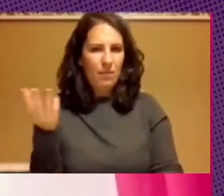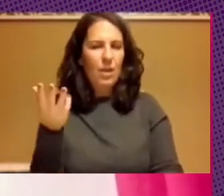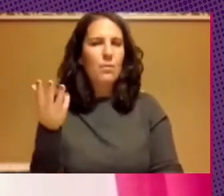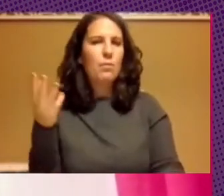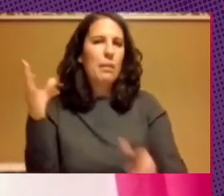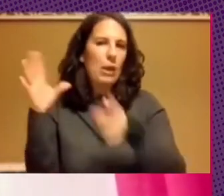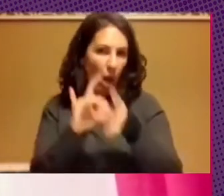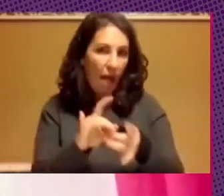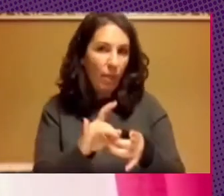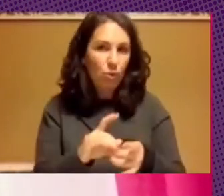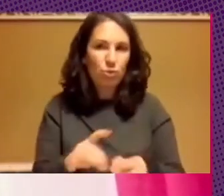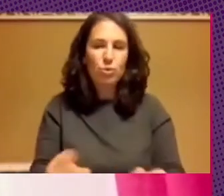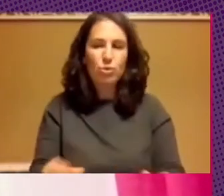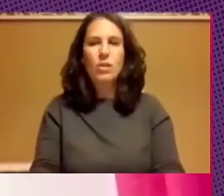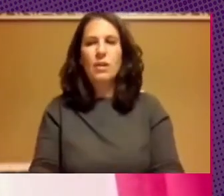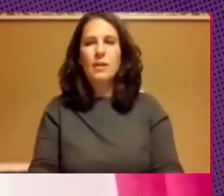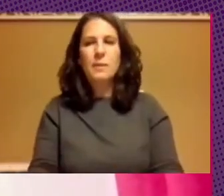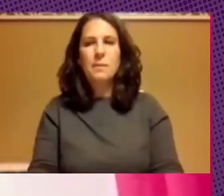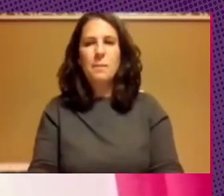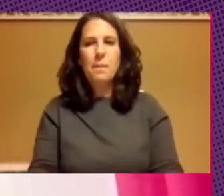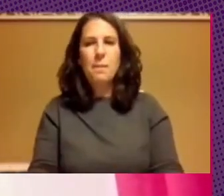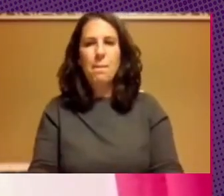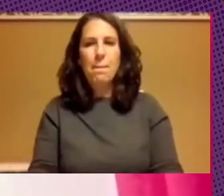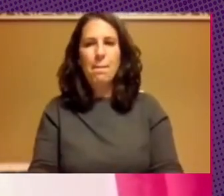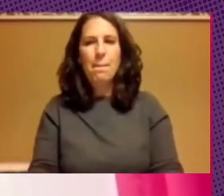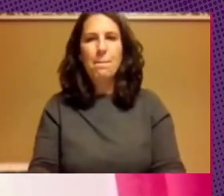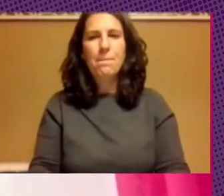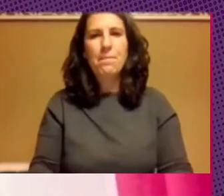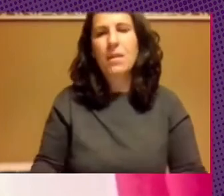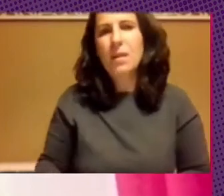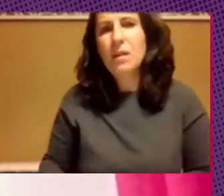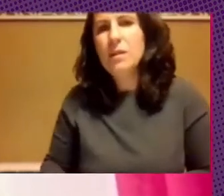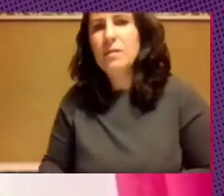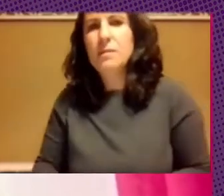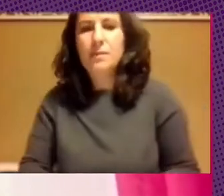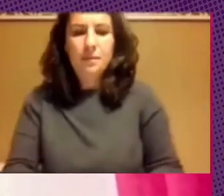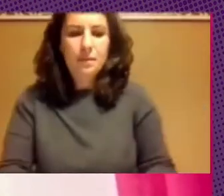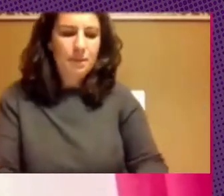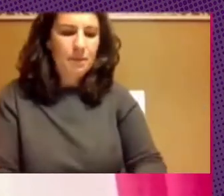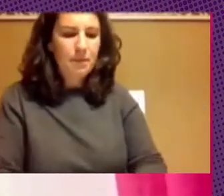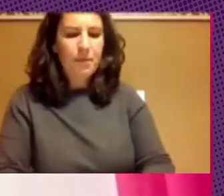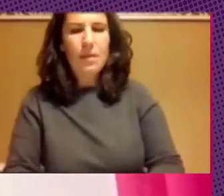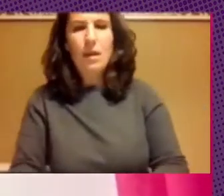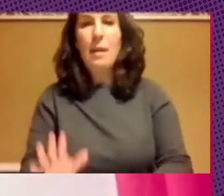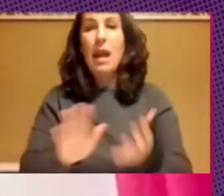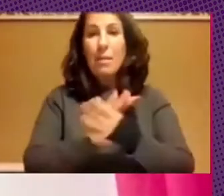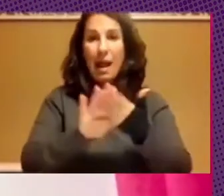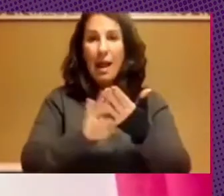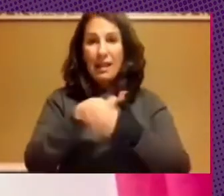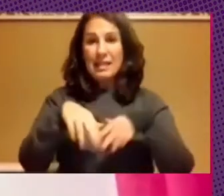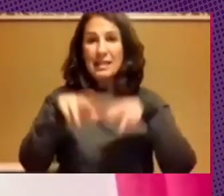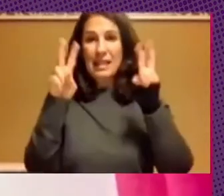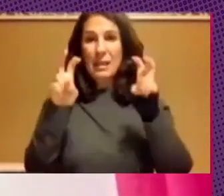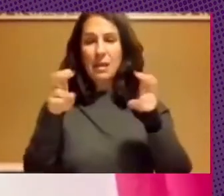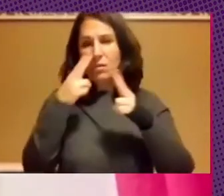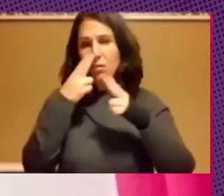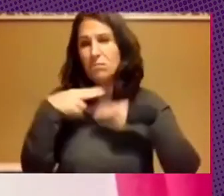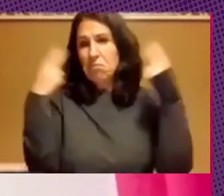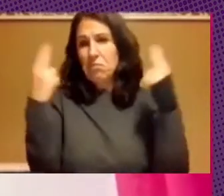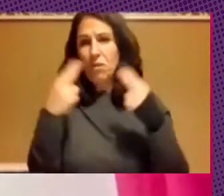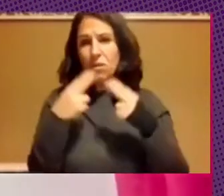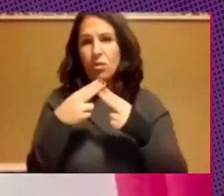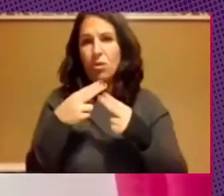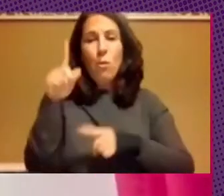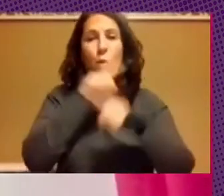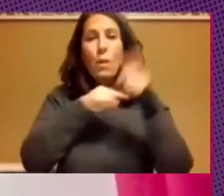vinculados para plantear este asunto que claro en un evento público a lo mejor no tiene el problema de que te estén espiando ya